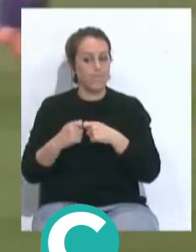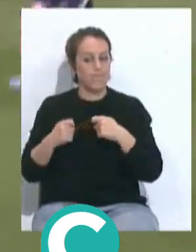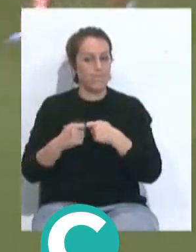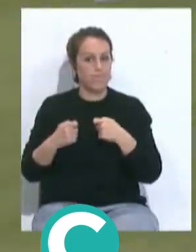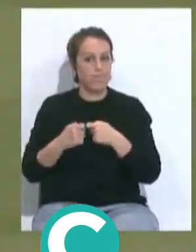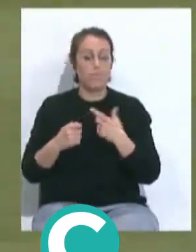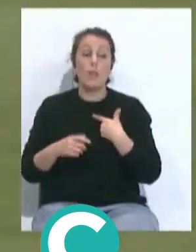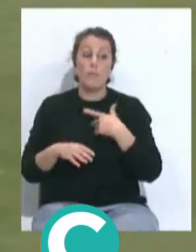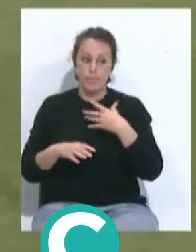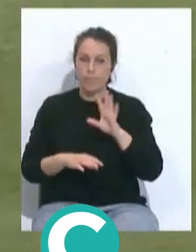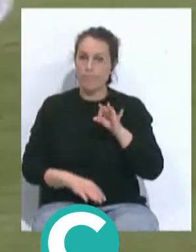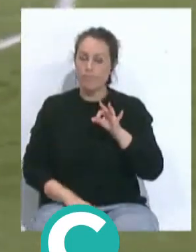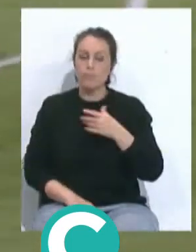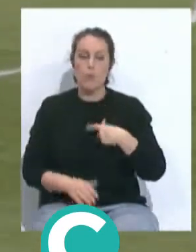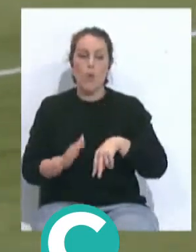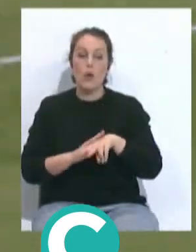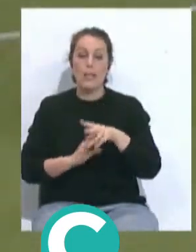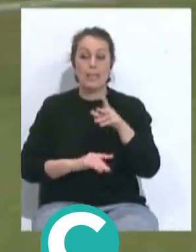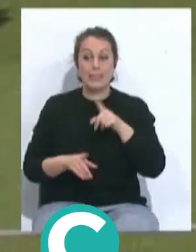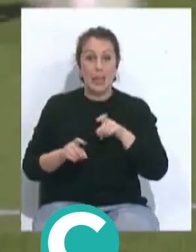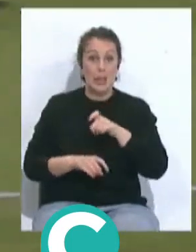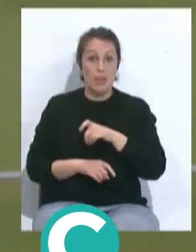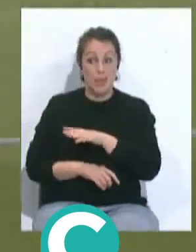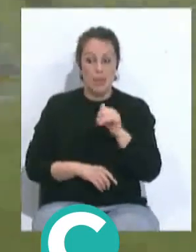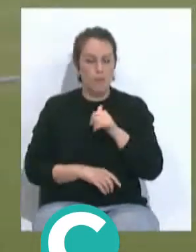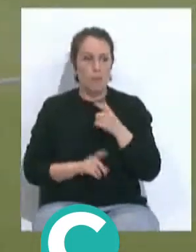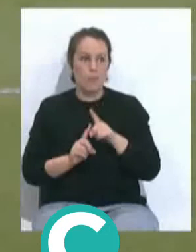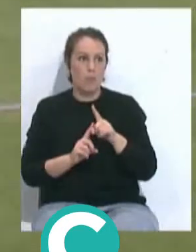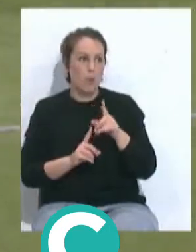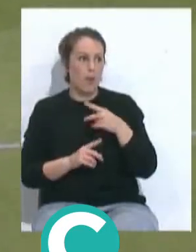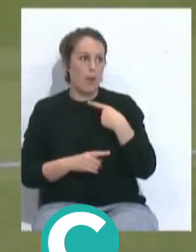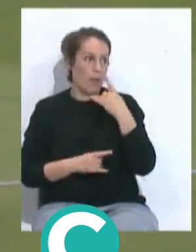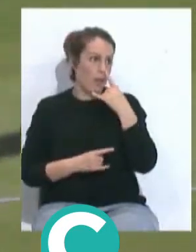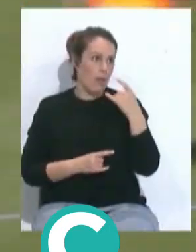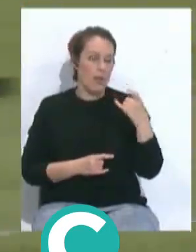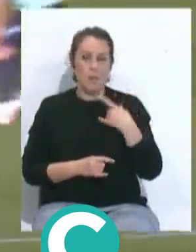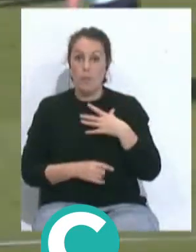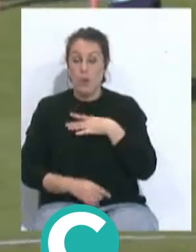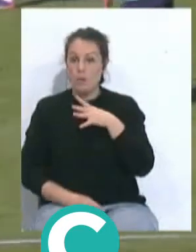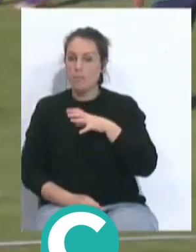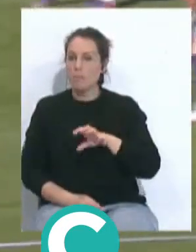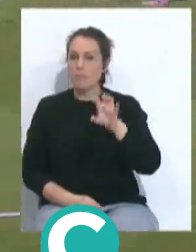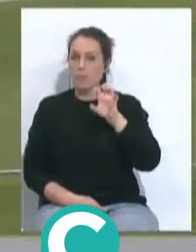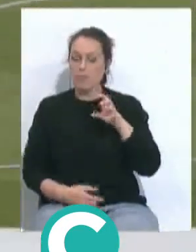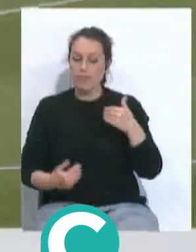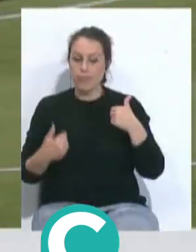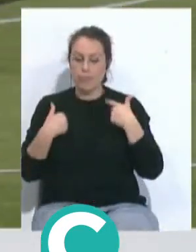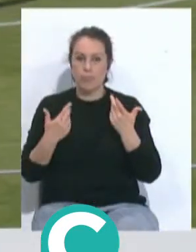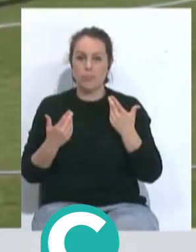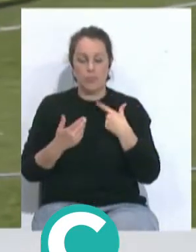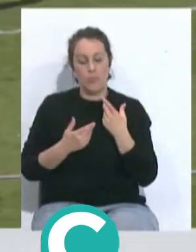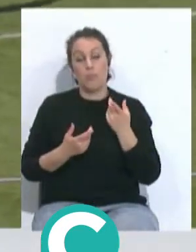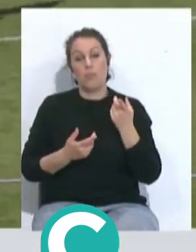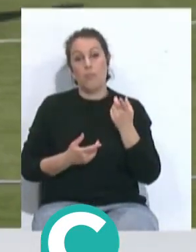tú comentas, que a un futbolista cuando le llama a su selección pues es lo máximo representar a tu país y máximo cuando estamos